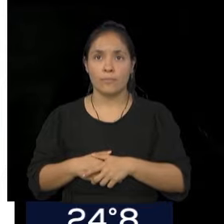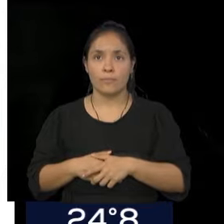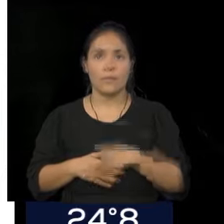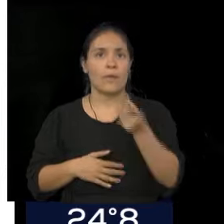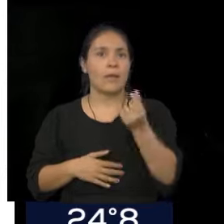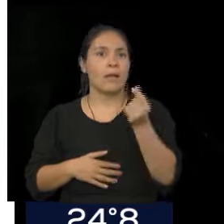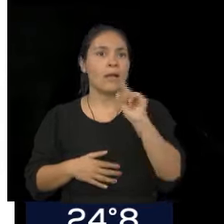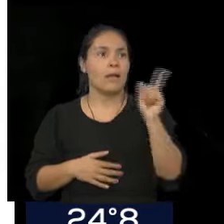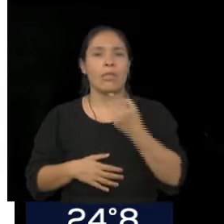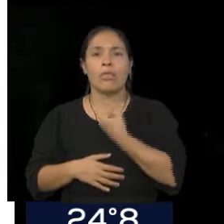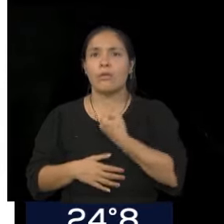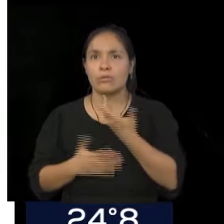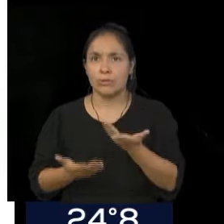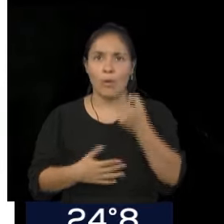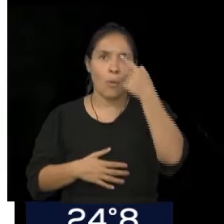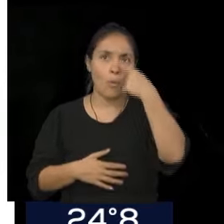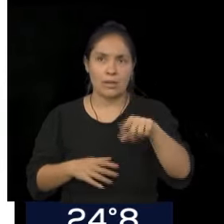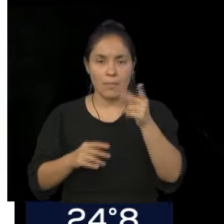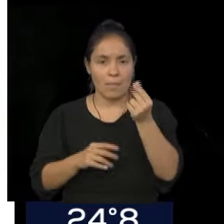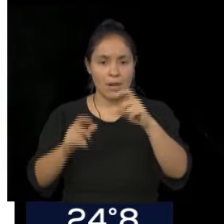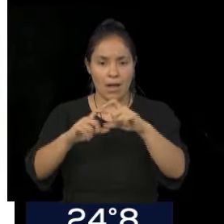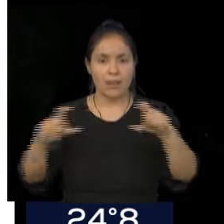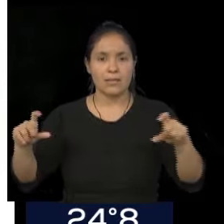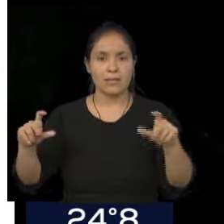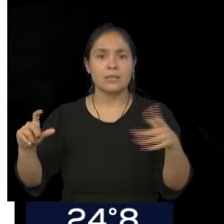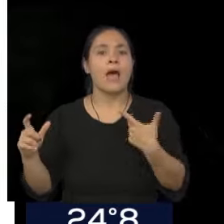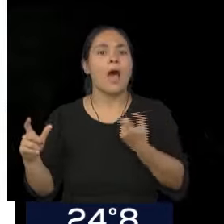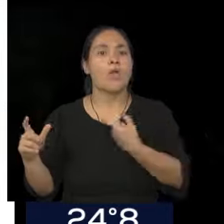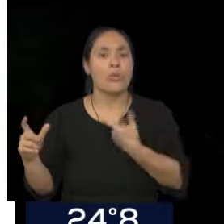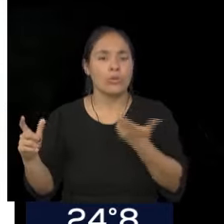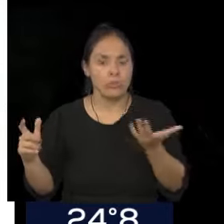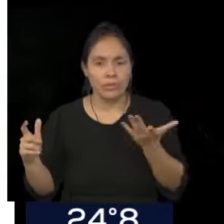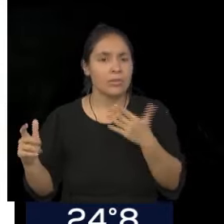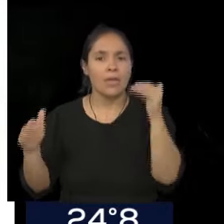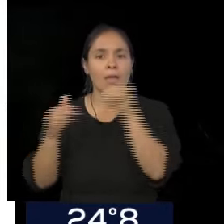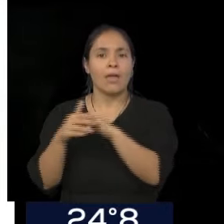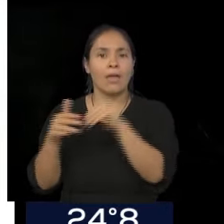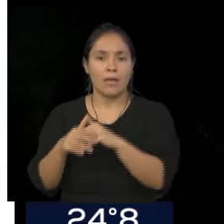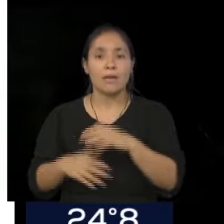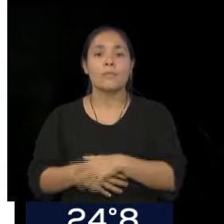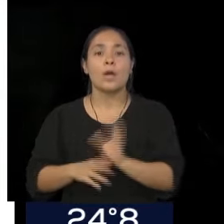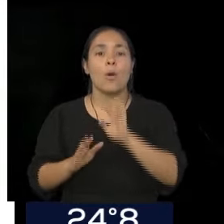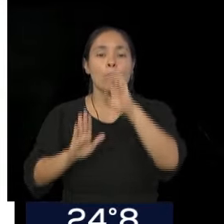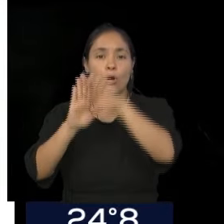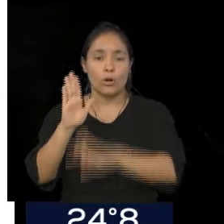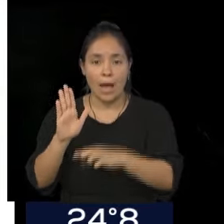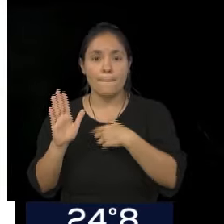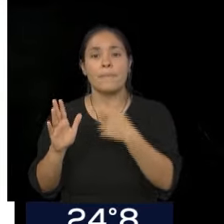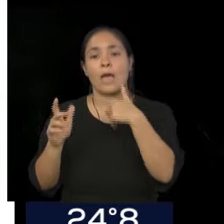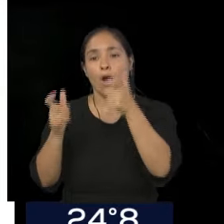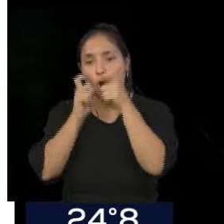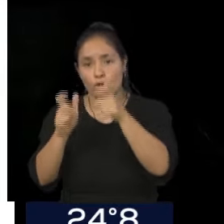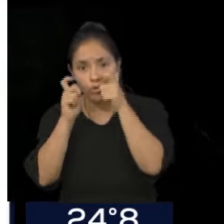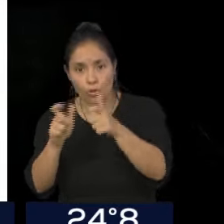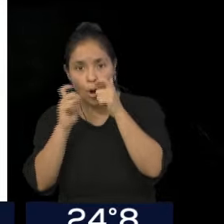fondos. dice, en el último párrafo, dice, estos fondos tendrán como destino específico el programa de fortalecimiento, fiscalización ambiental